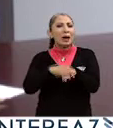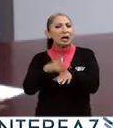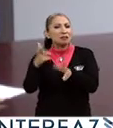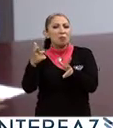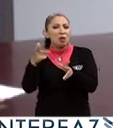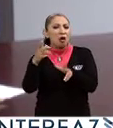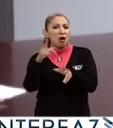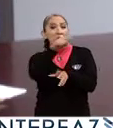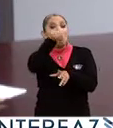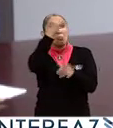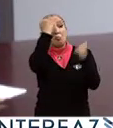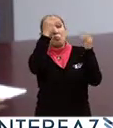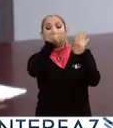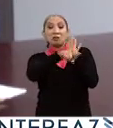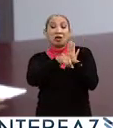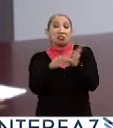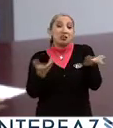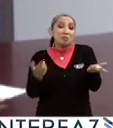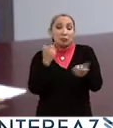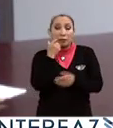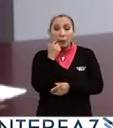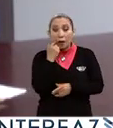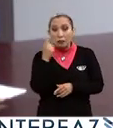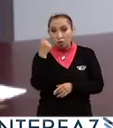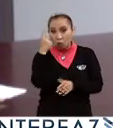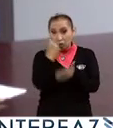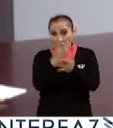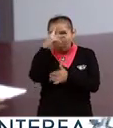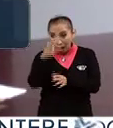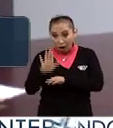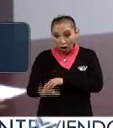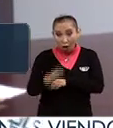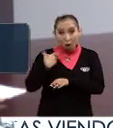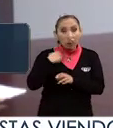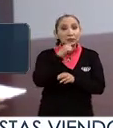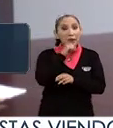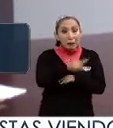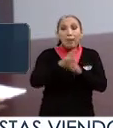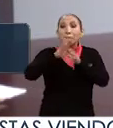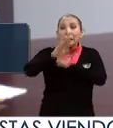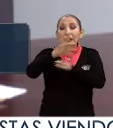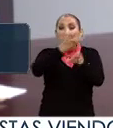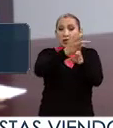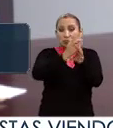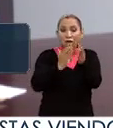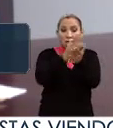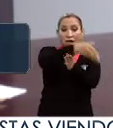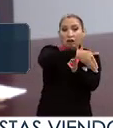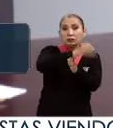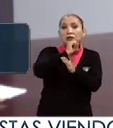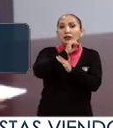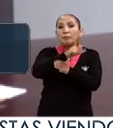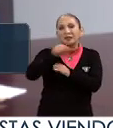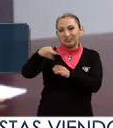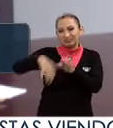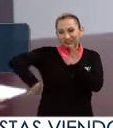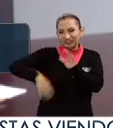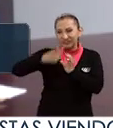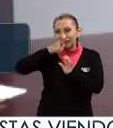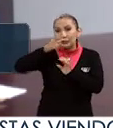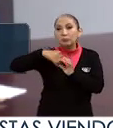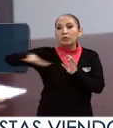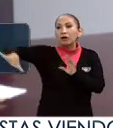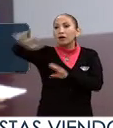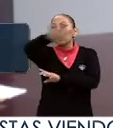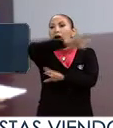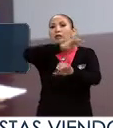pesimista y no nada más para el caso mexicano o para el caso de la migración a Estados Unidos, sino como tú decías, por el